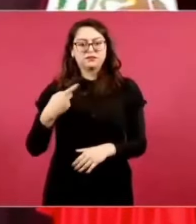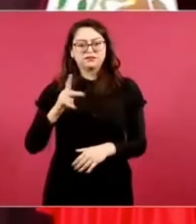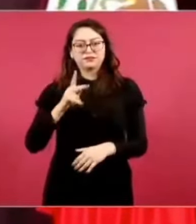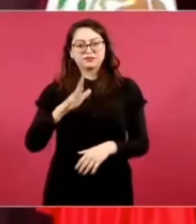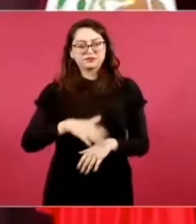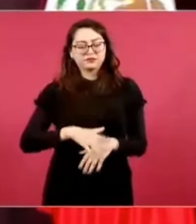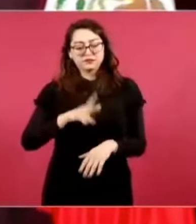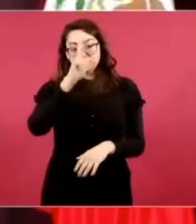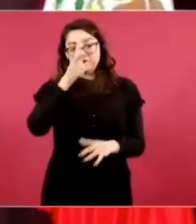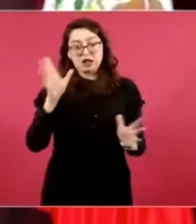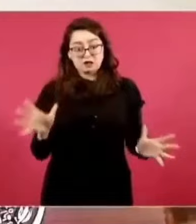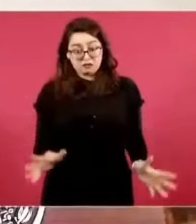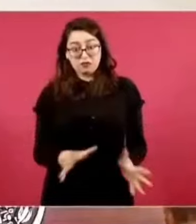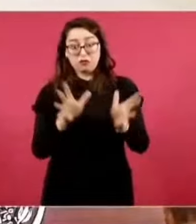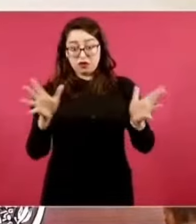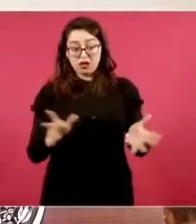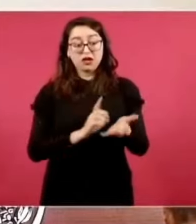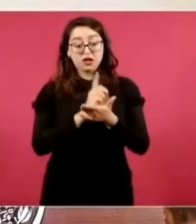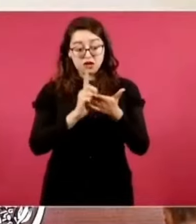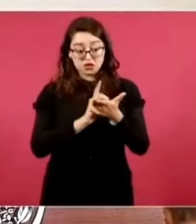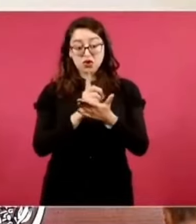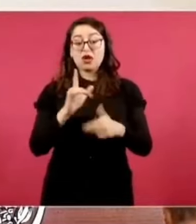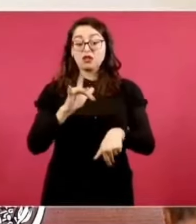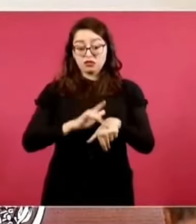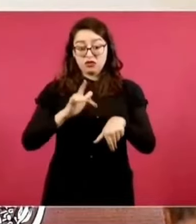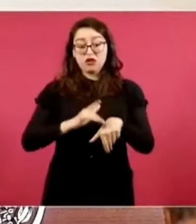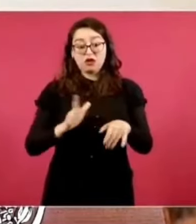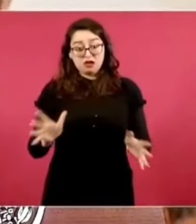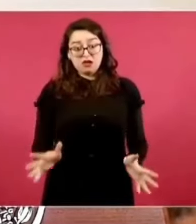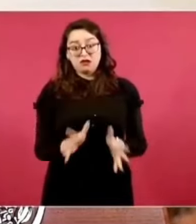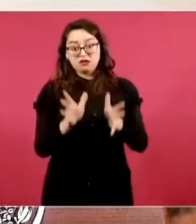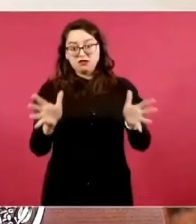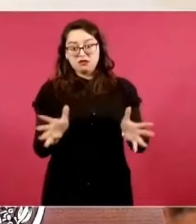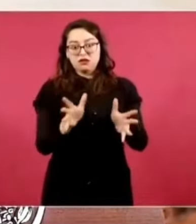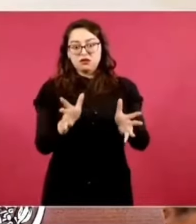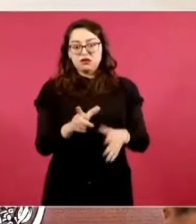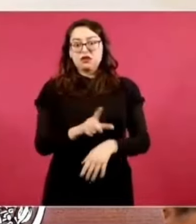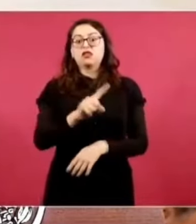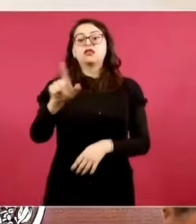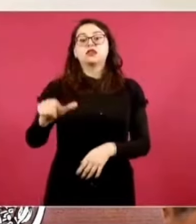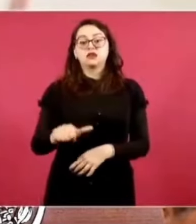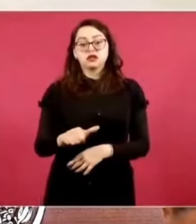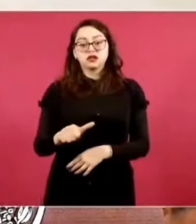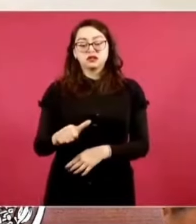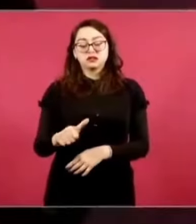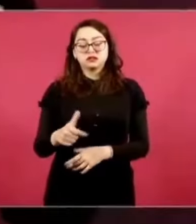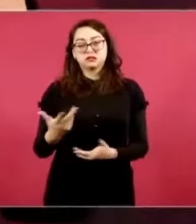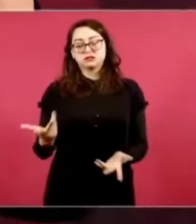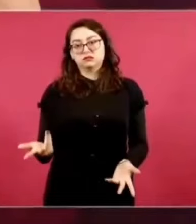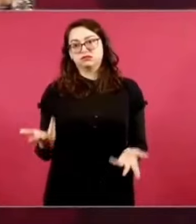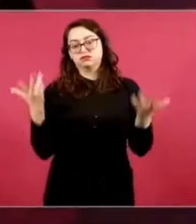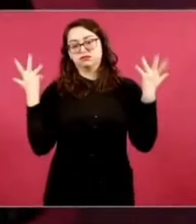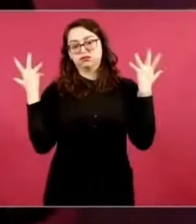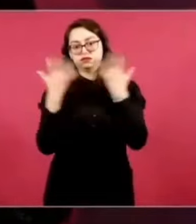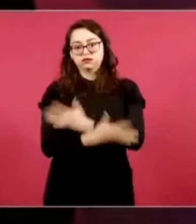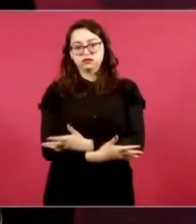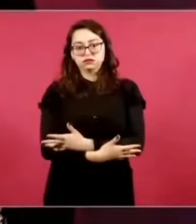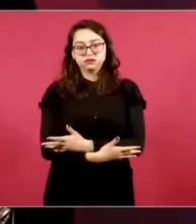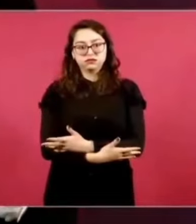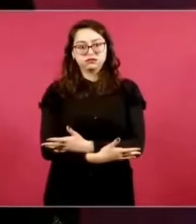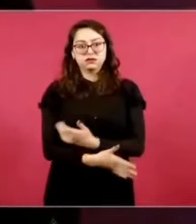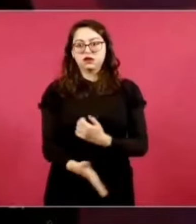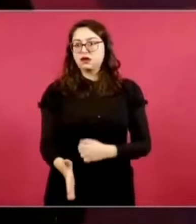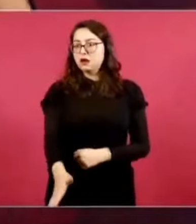fomente el consumo de una droga que destruye,